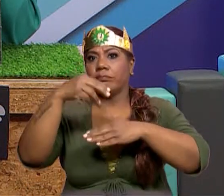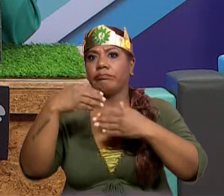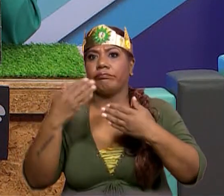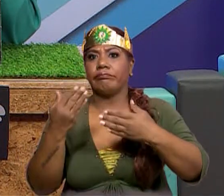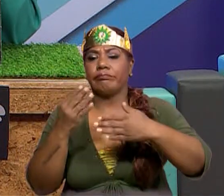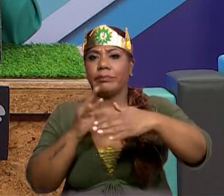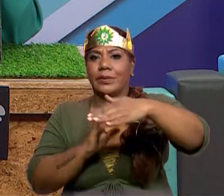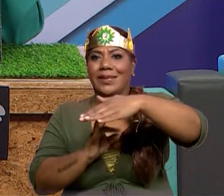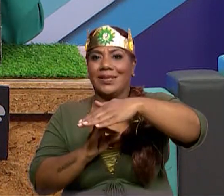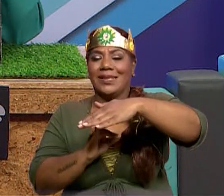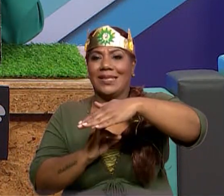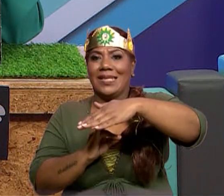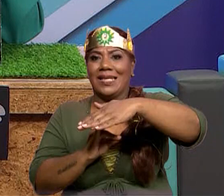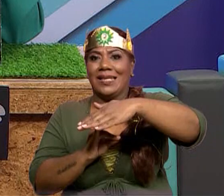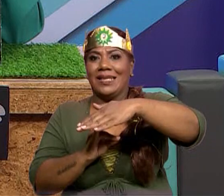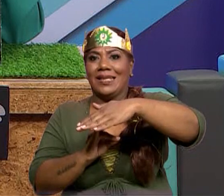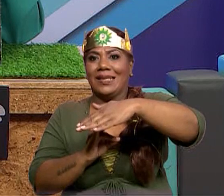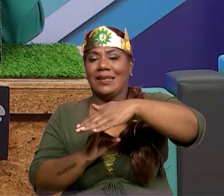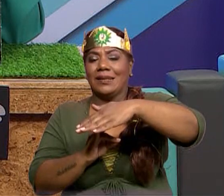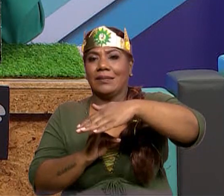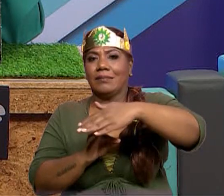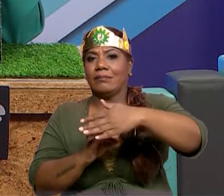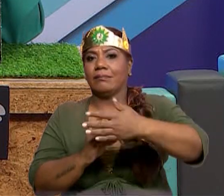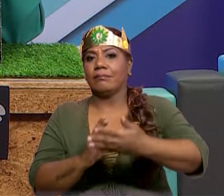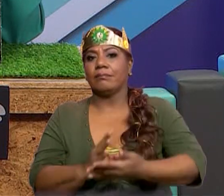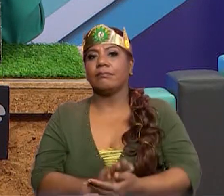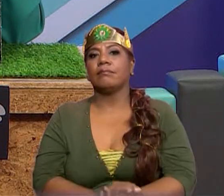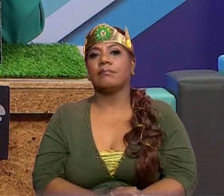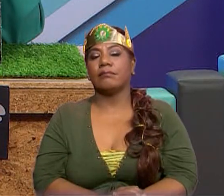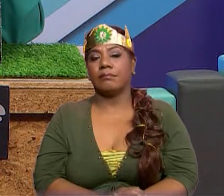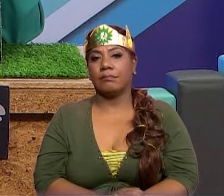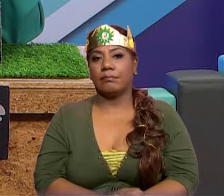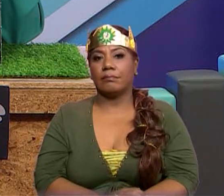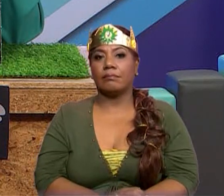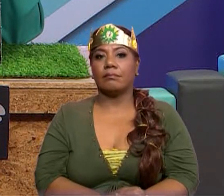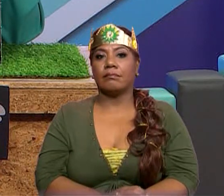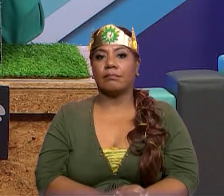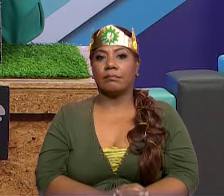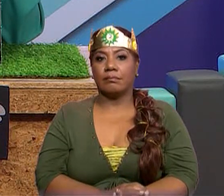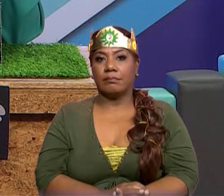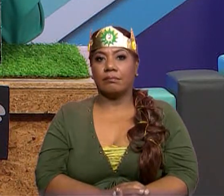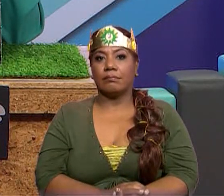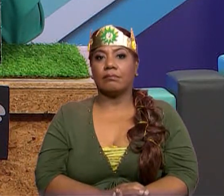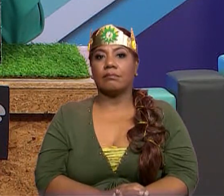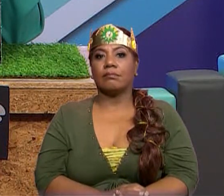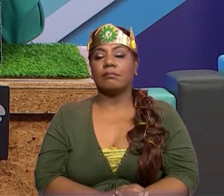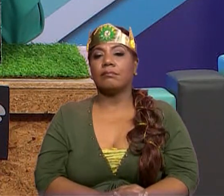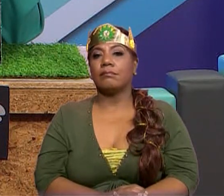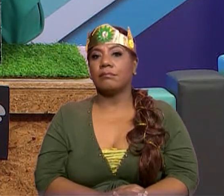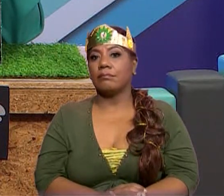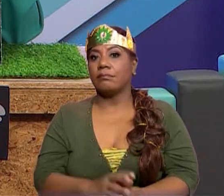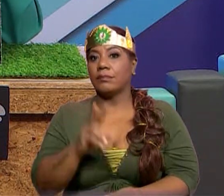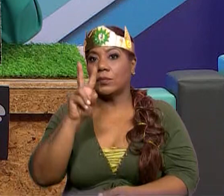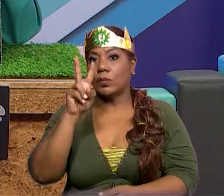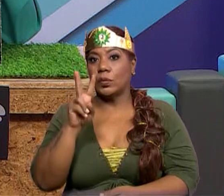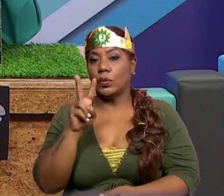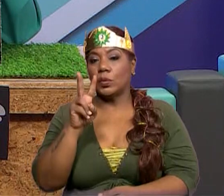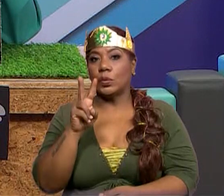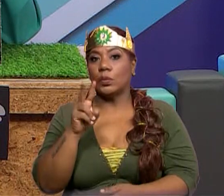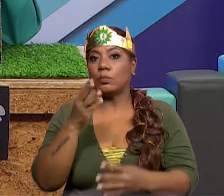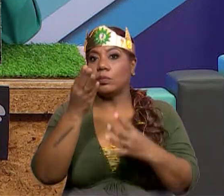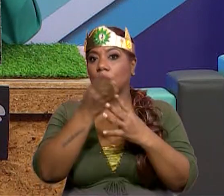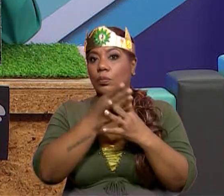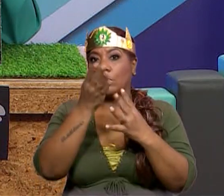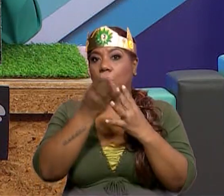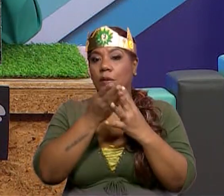abajo, el denominador, me indica las partes en las que se ha dividido. Entonces, tengo dos unidades que he dividido en